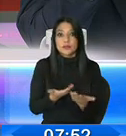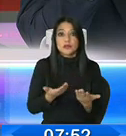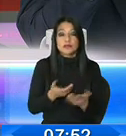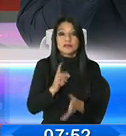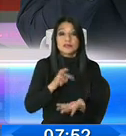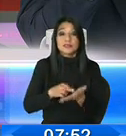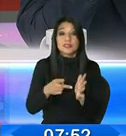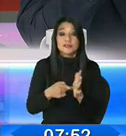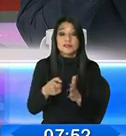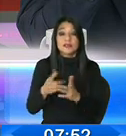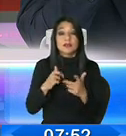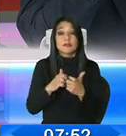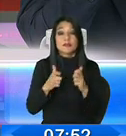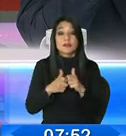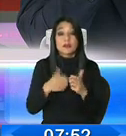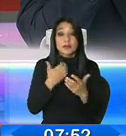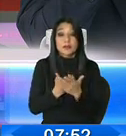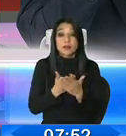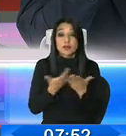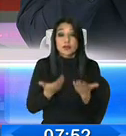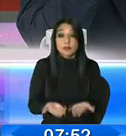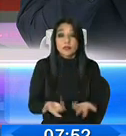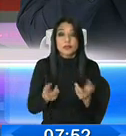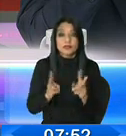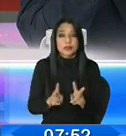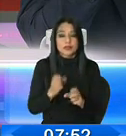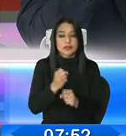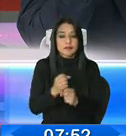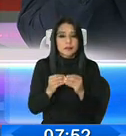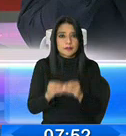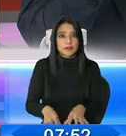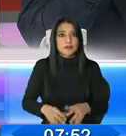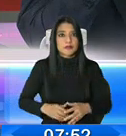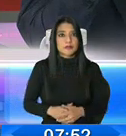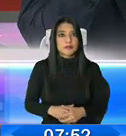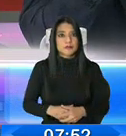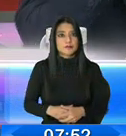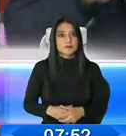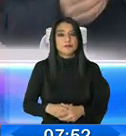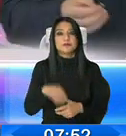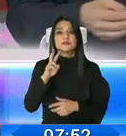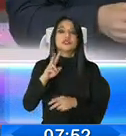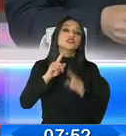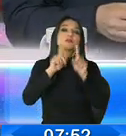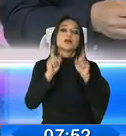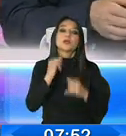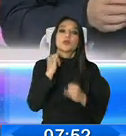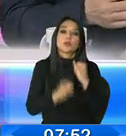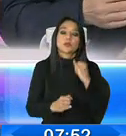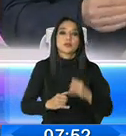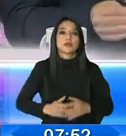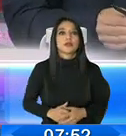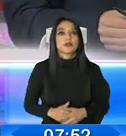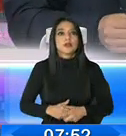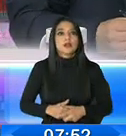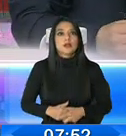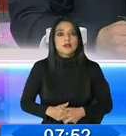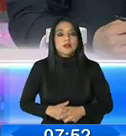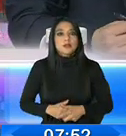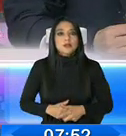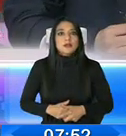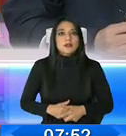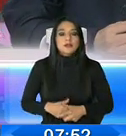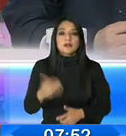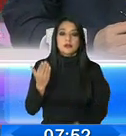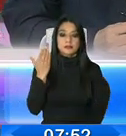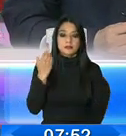causante de muchos problemas económicos y más desempleo en el país. Le voy a hacer dos preguntas finales, señor ministro. La una, usted